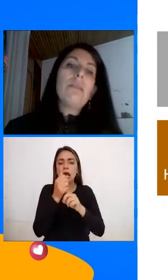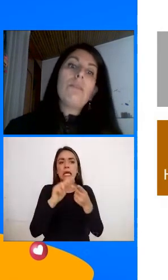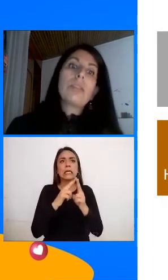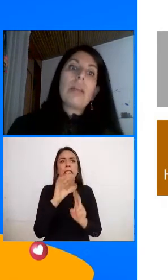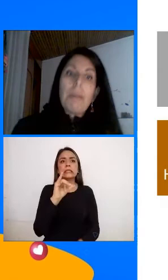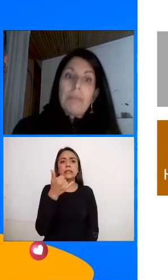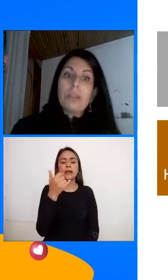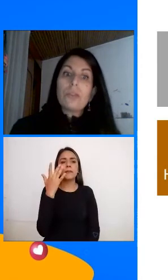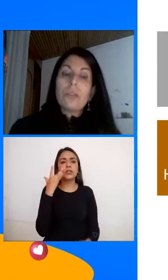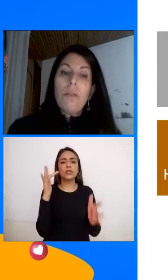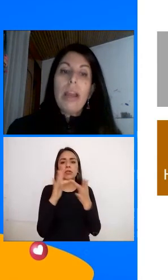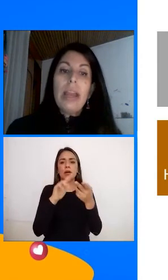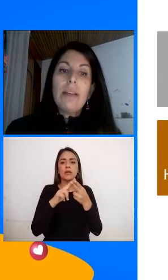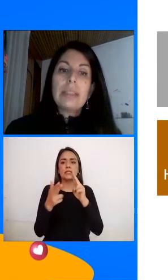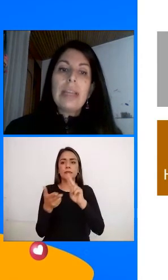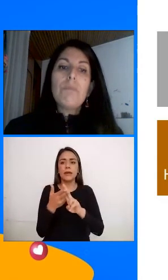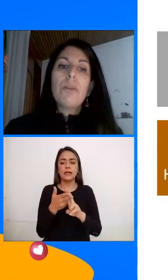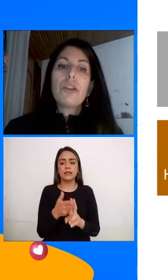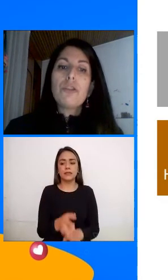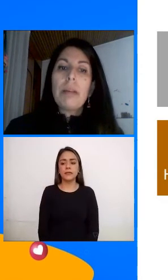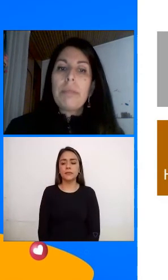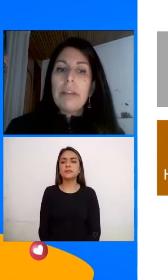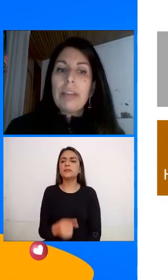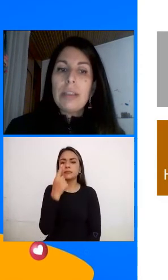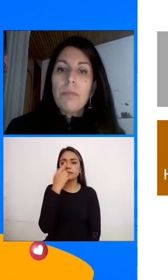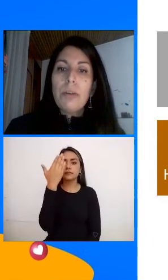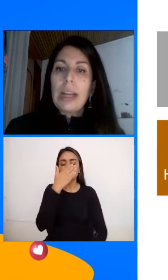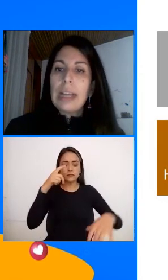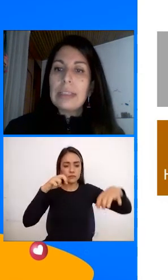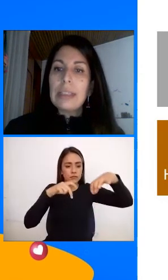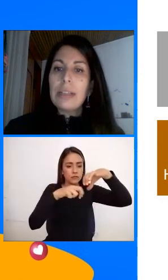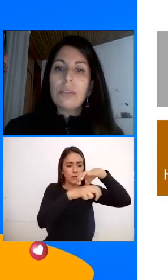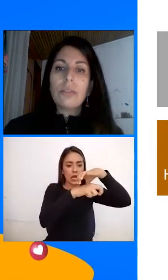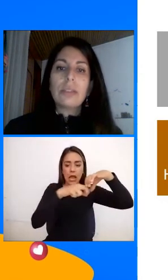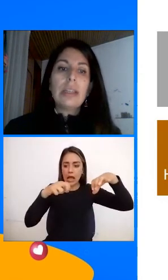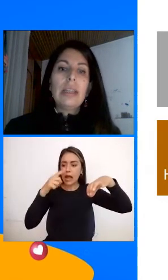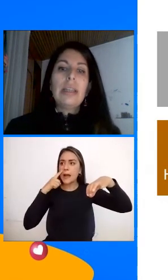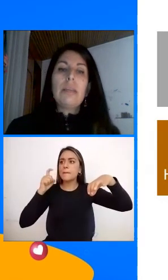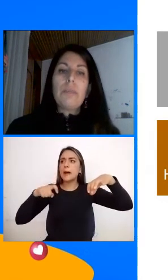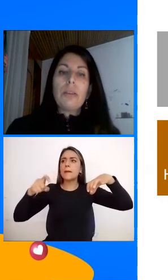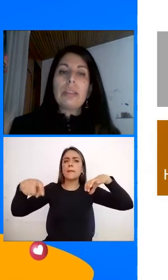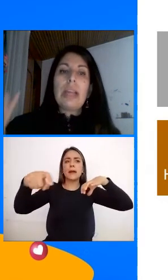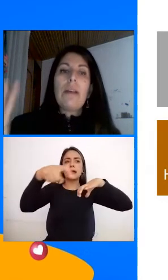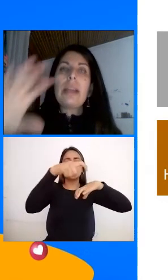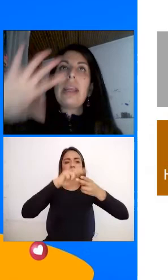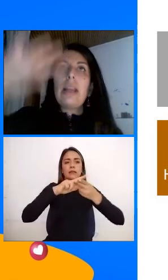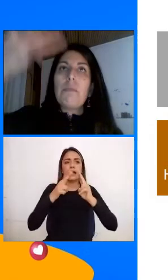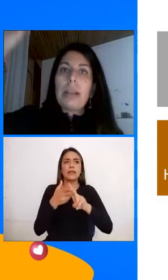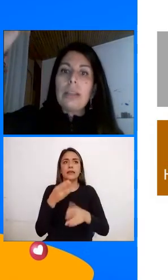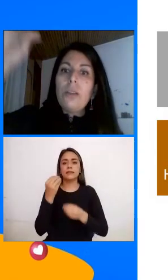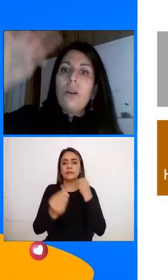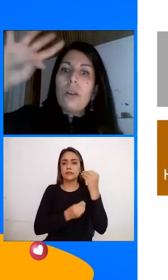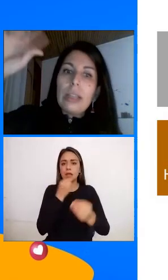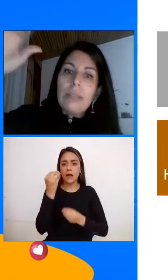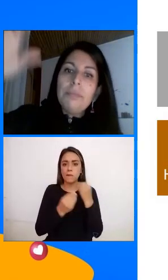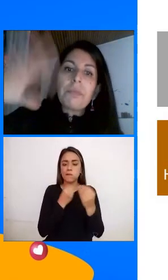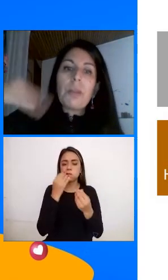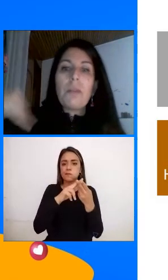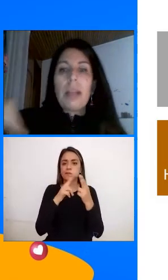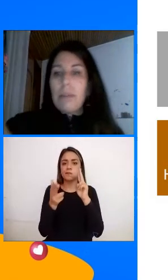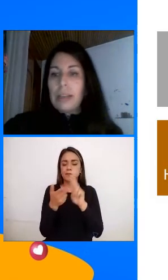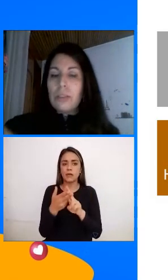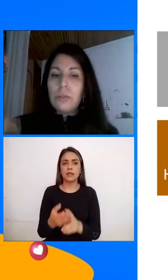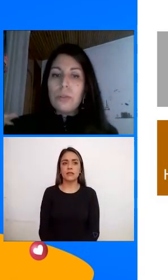Hacíamos campamentos o cuevas Por supervivencia o por casa ¿Cierto? Entonces de pronto estaban en la parte norte